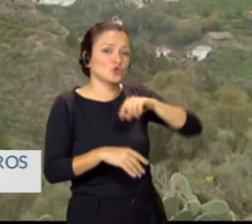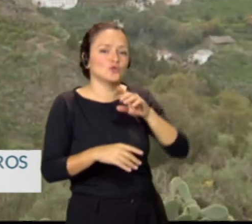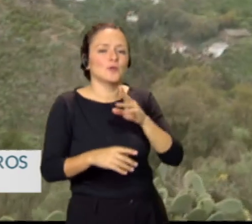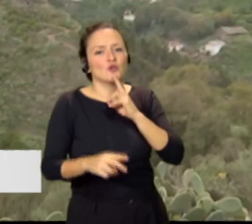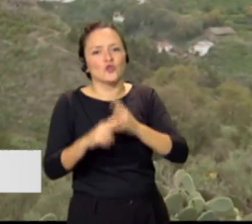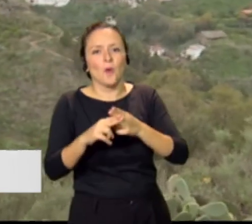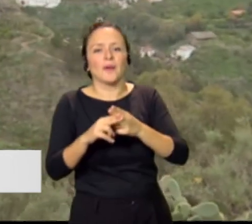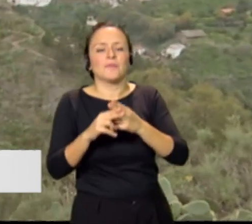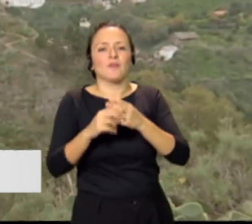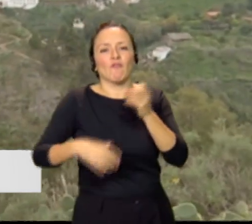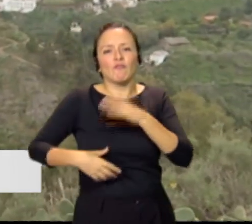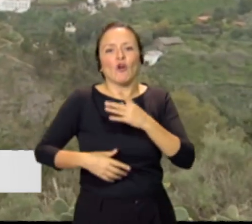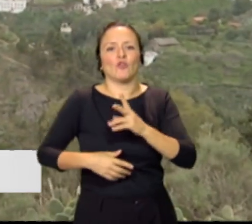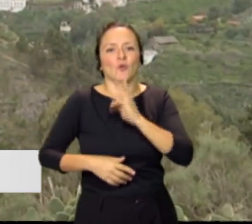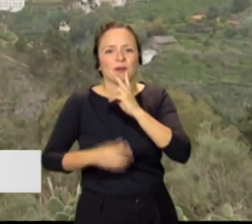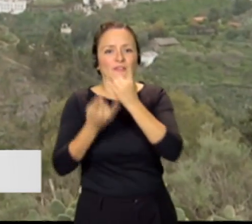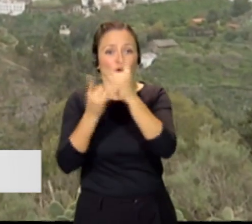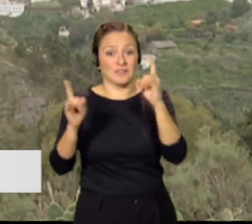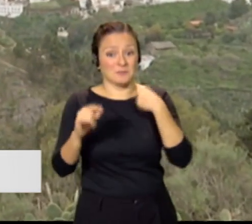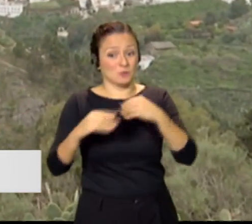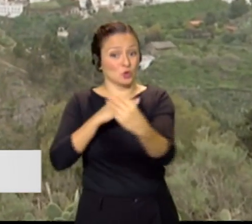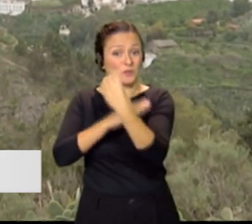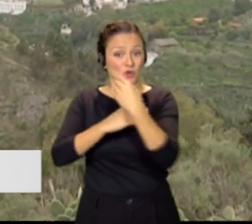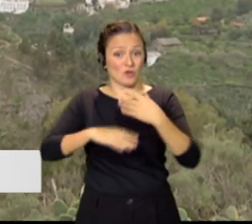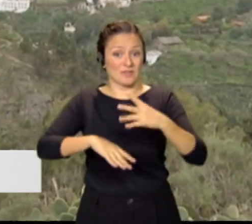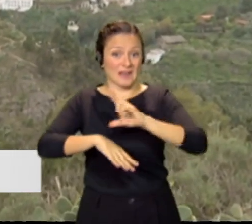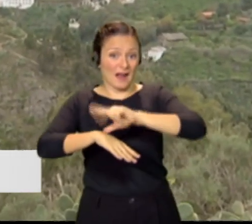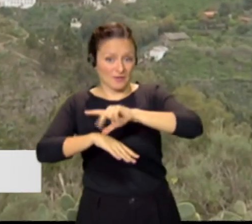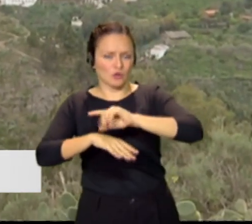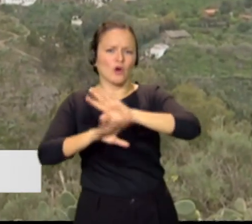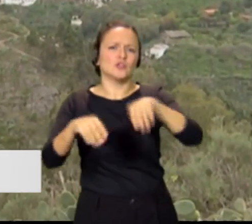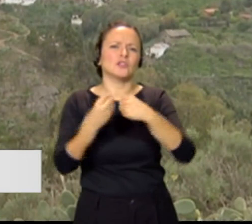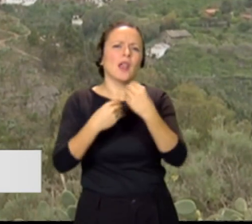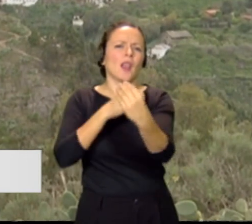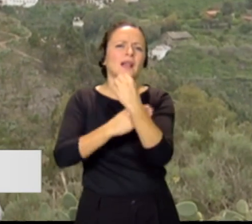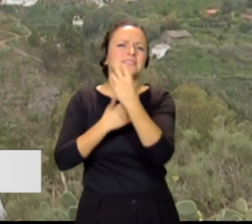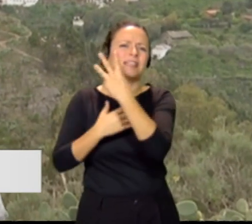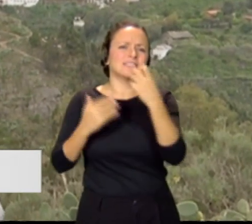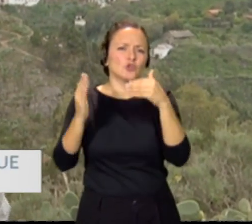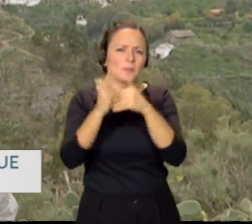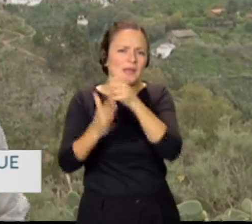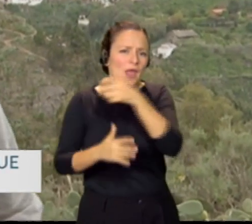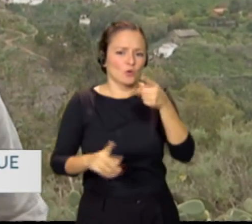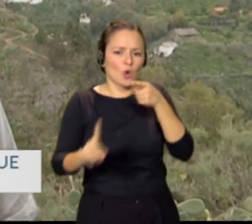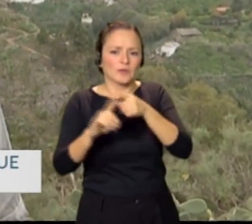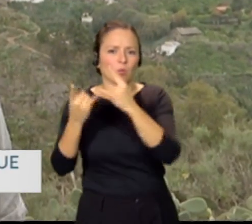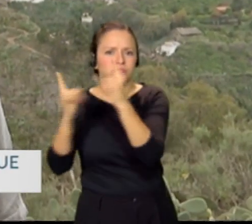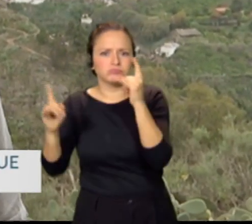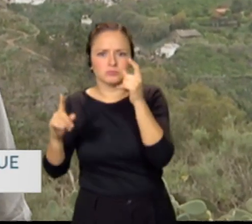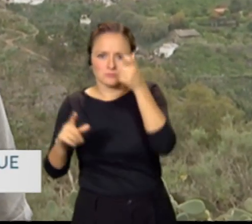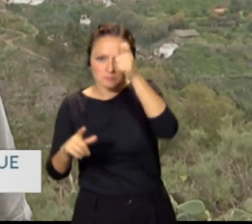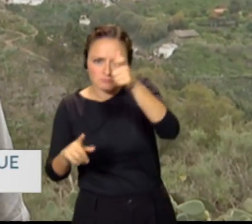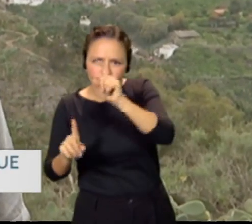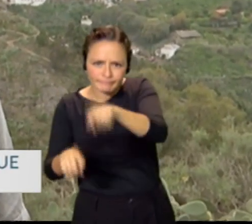subvención que saca el cabildo de Gran Canaria de una partida presupuestaria de 300.000 euros para hacer trabajos forestales de prevención de